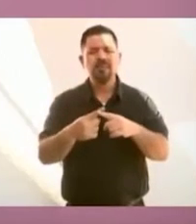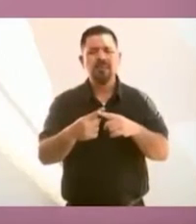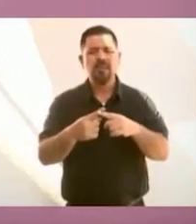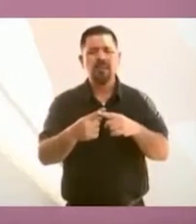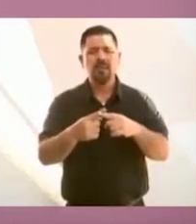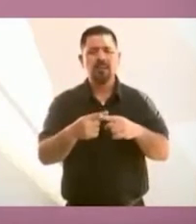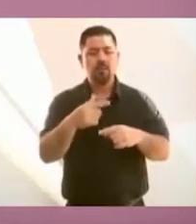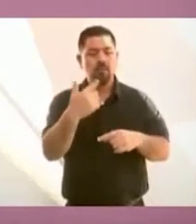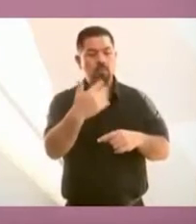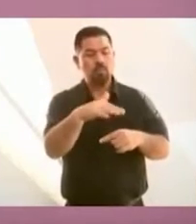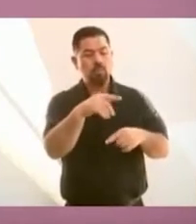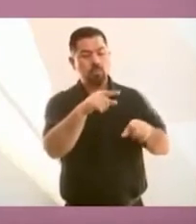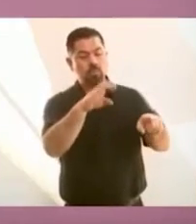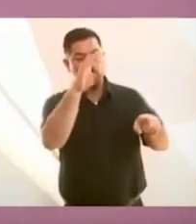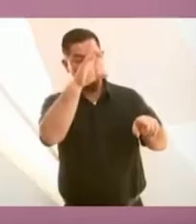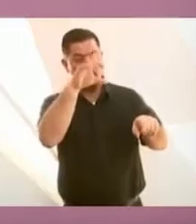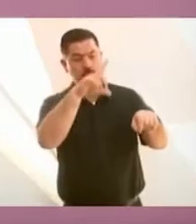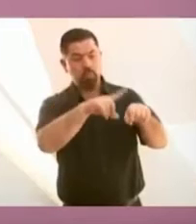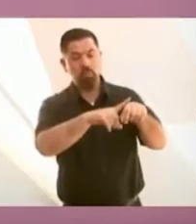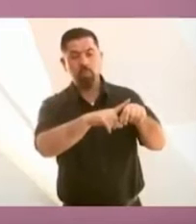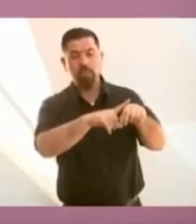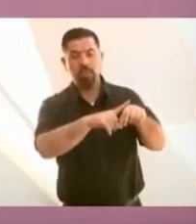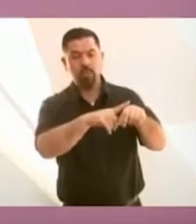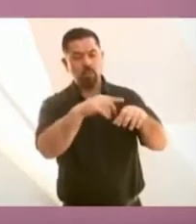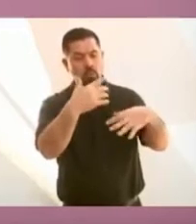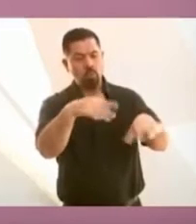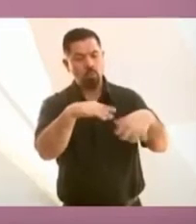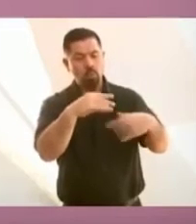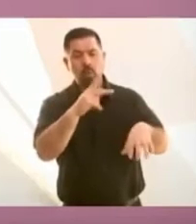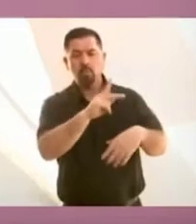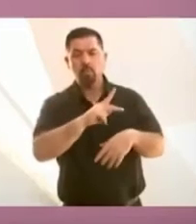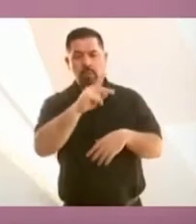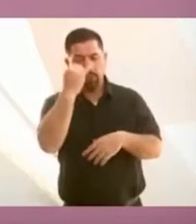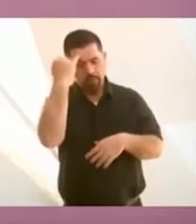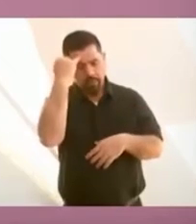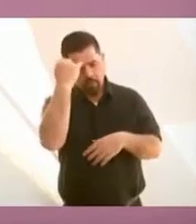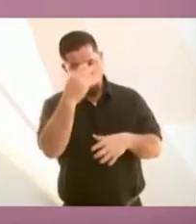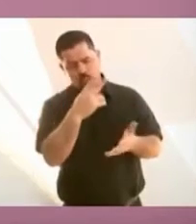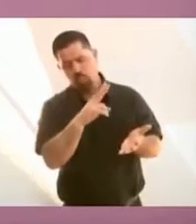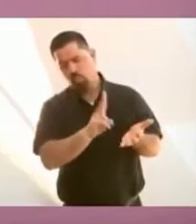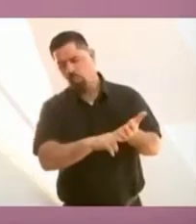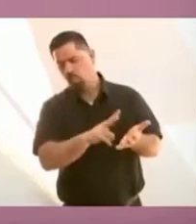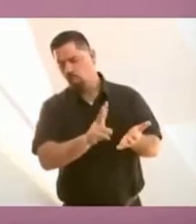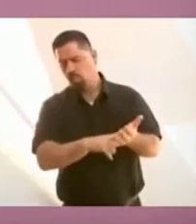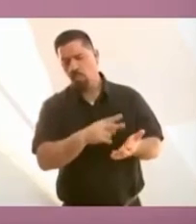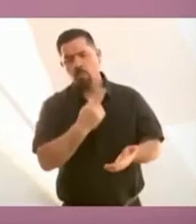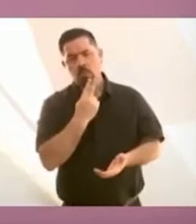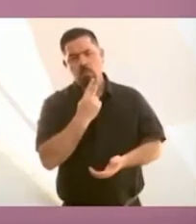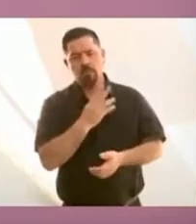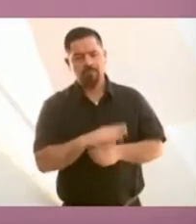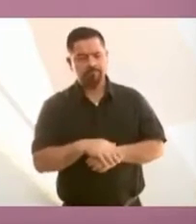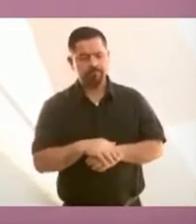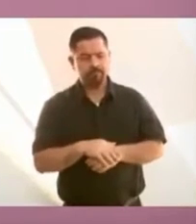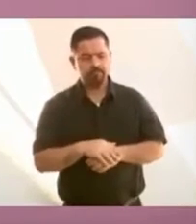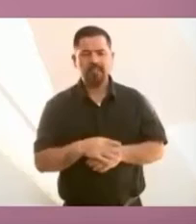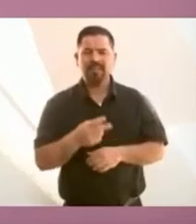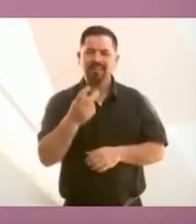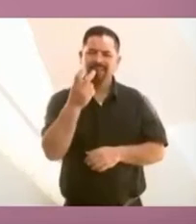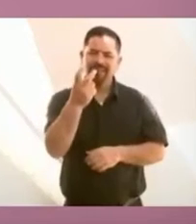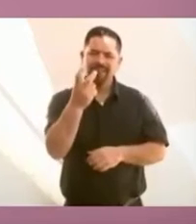de los pueblos originarios. Todo esto va